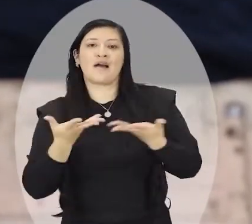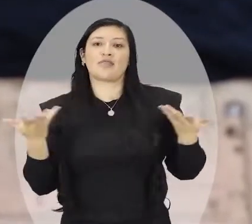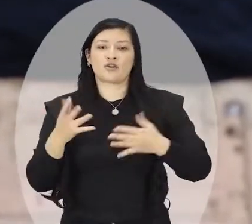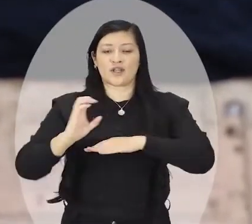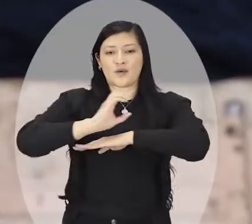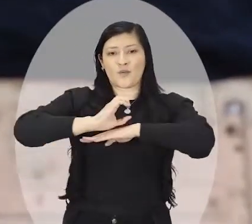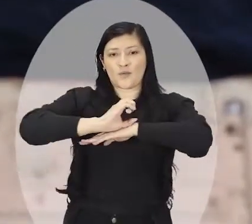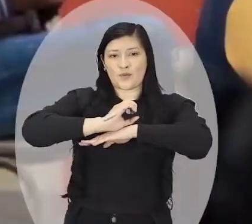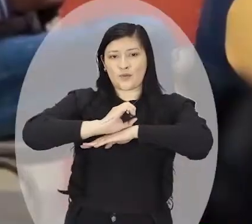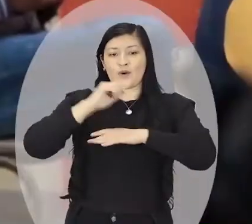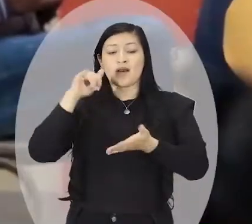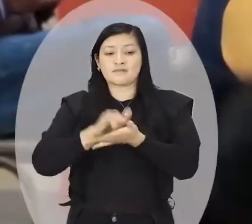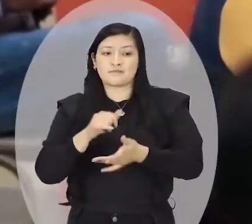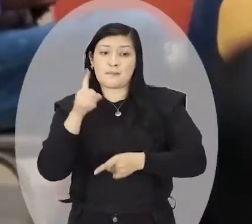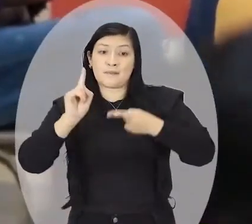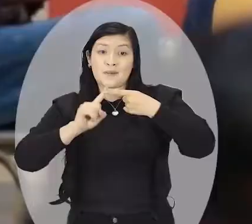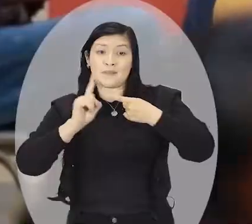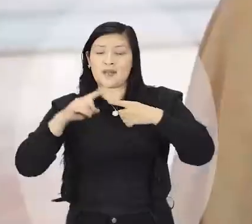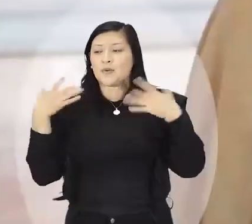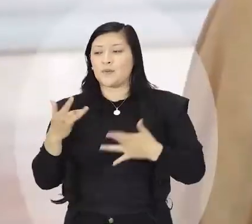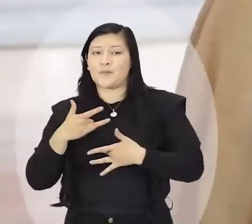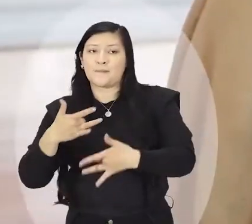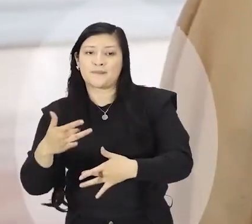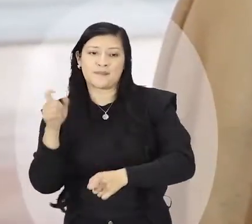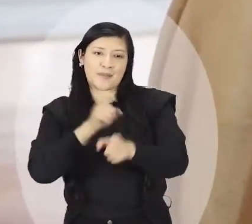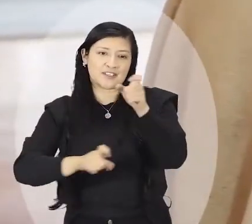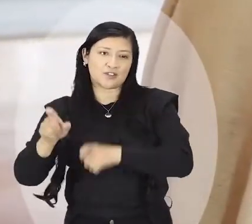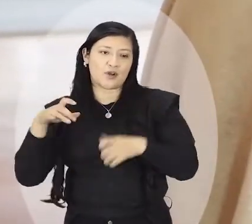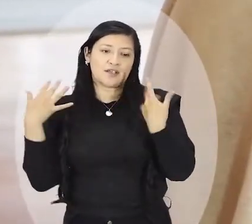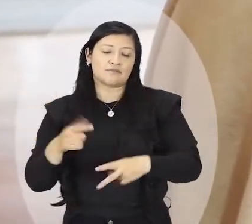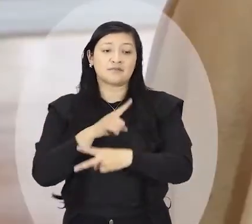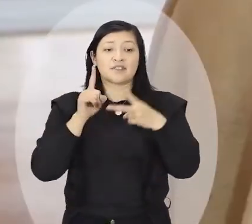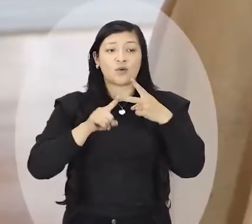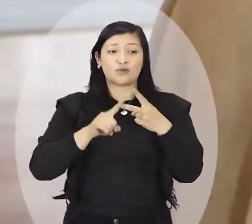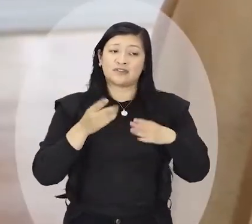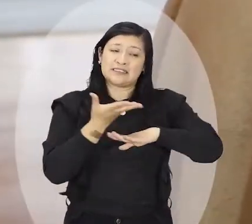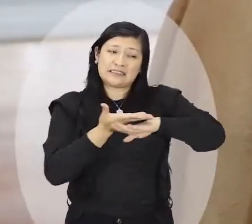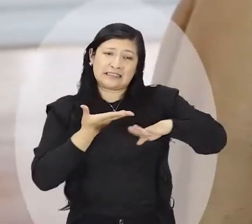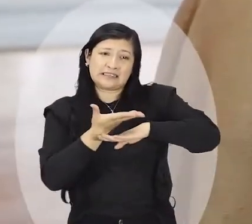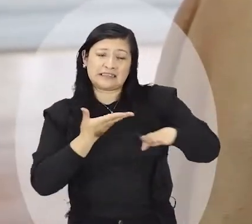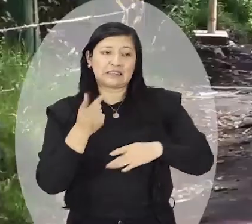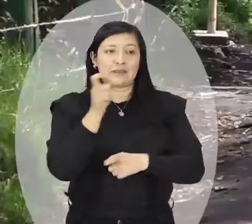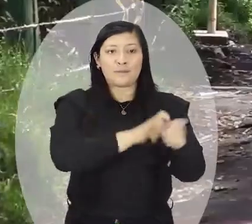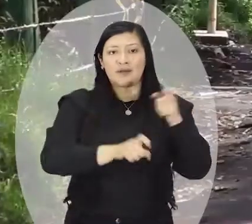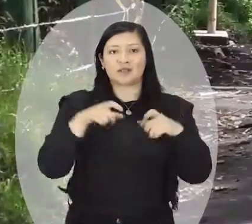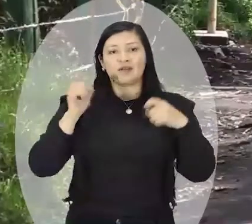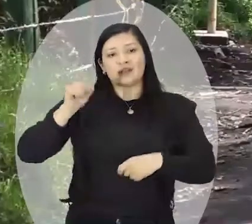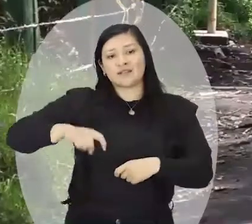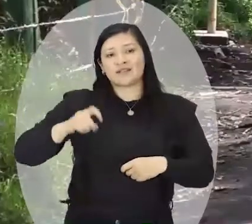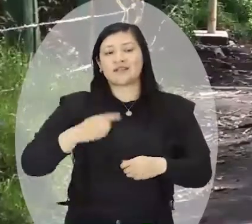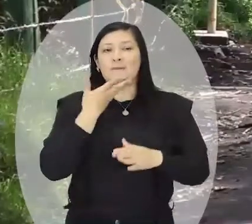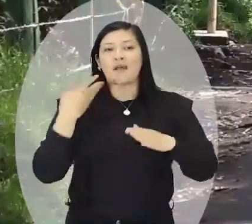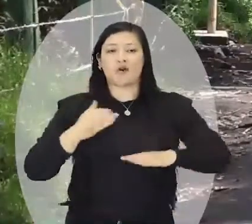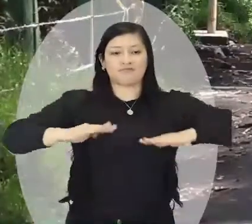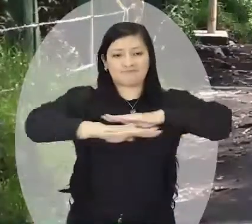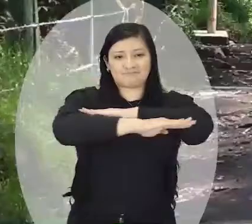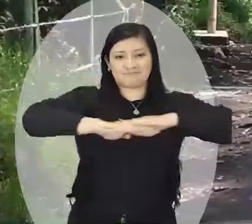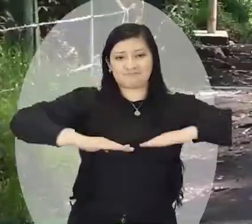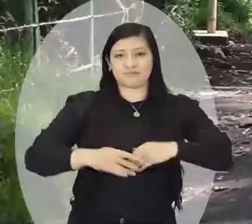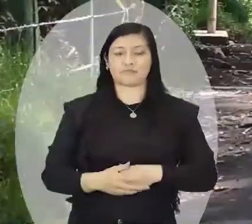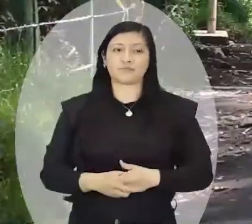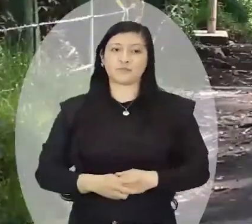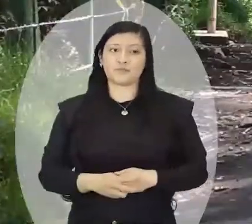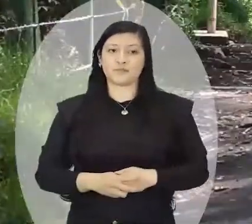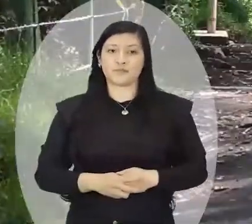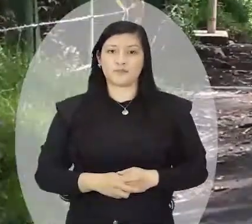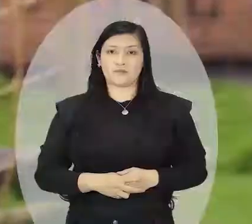Monuco, primero pues la complacencia de la gente y la necesidad de estas placas huellas van a mejorar la calidad de la movilidad. Tras